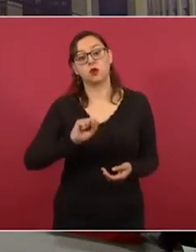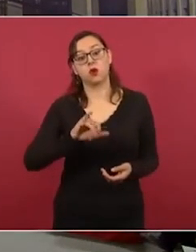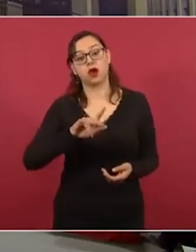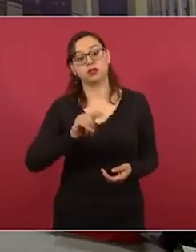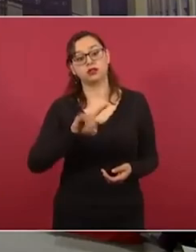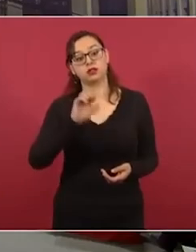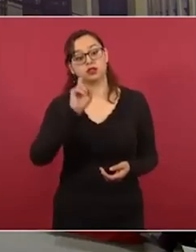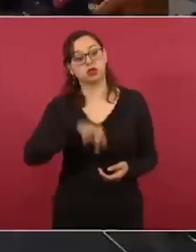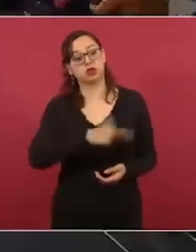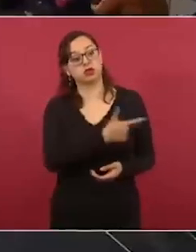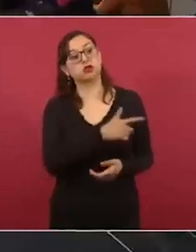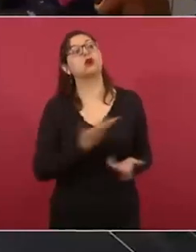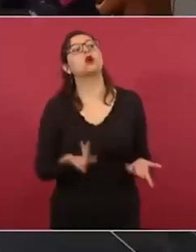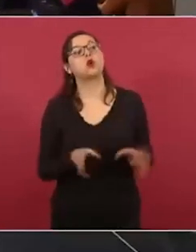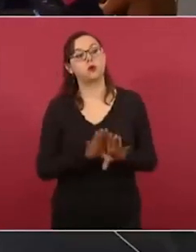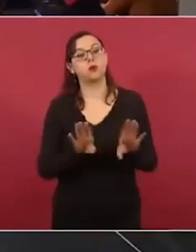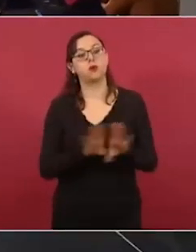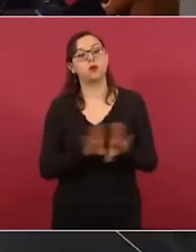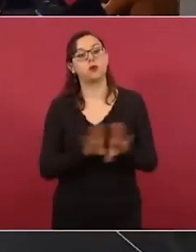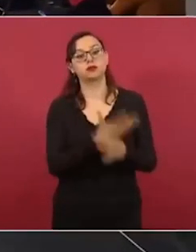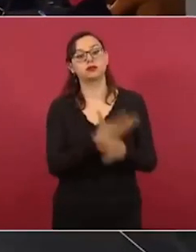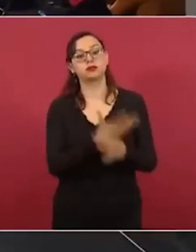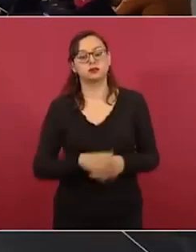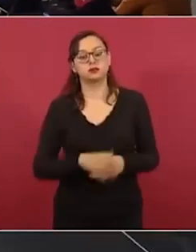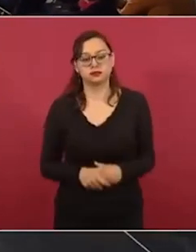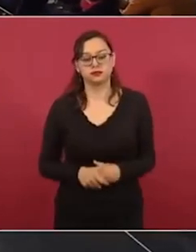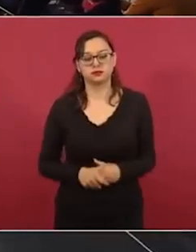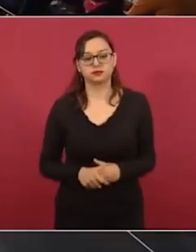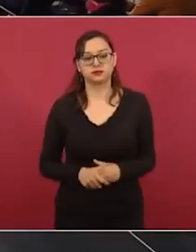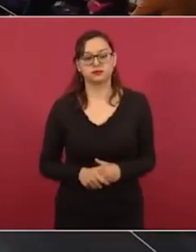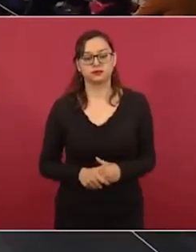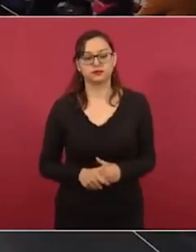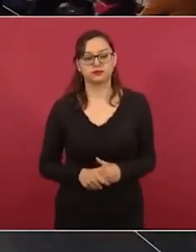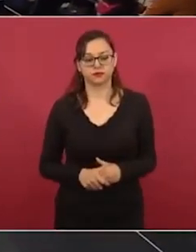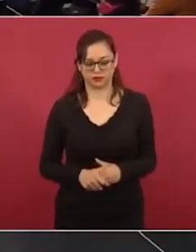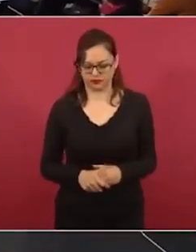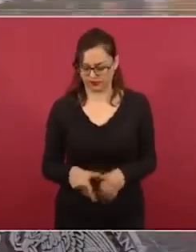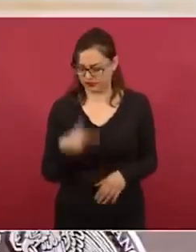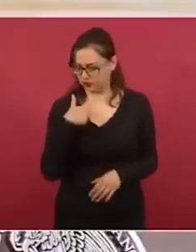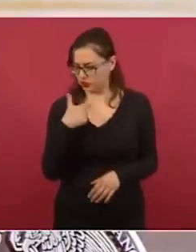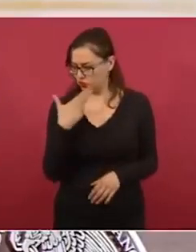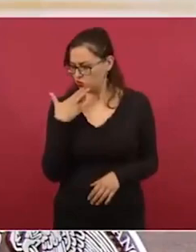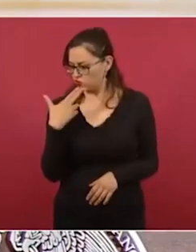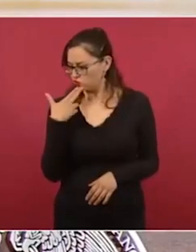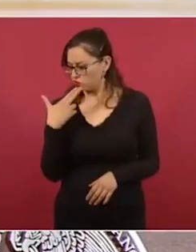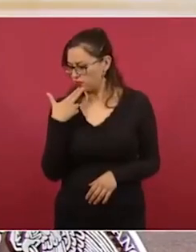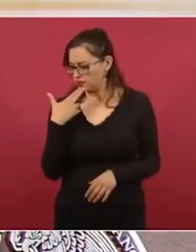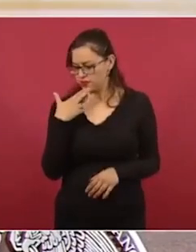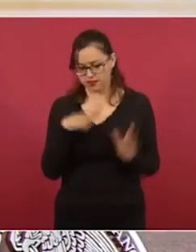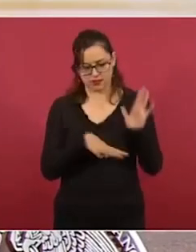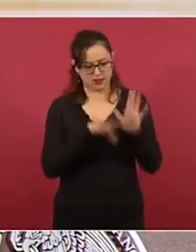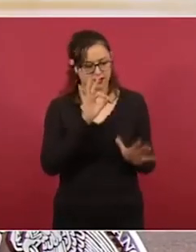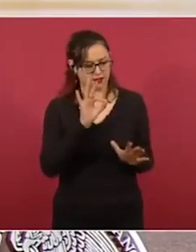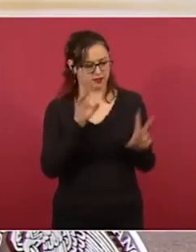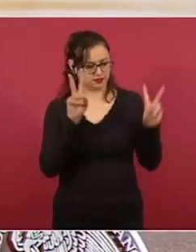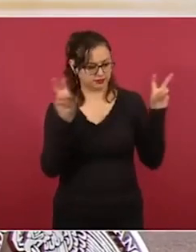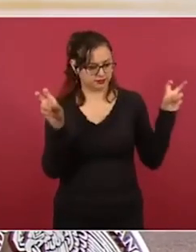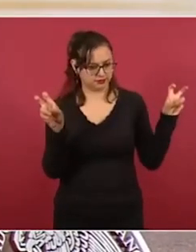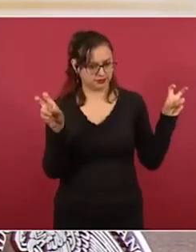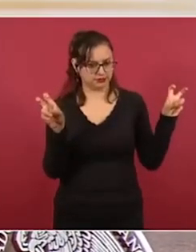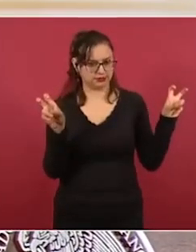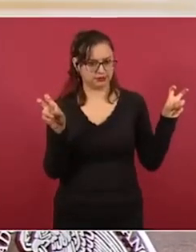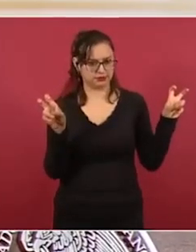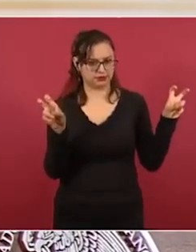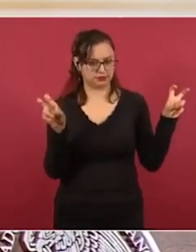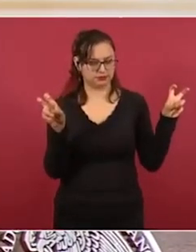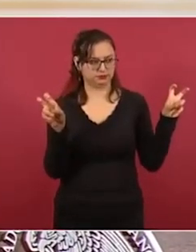Lauce en el discurso de